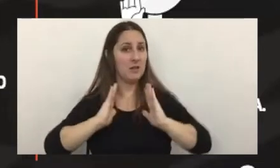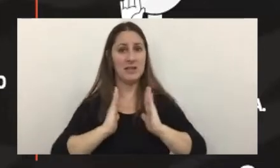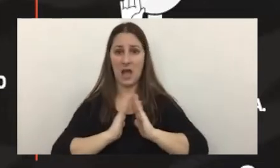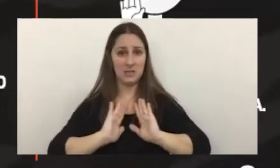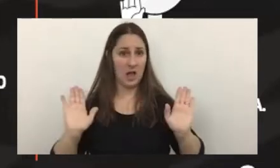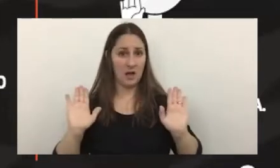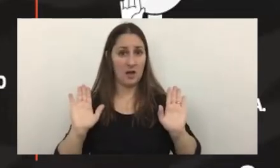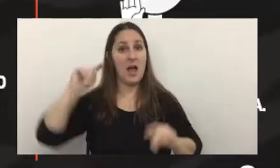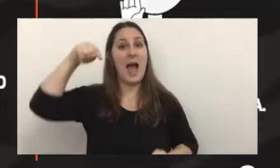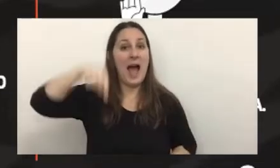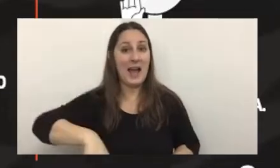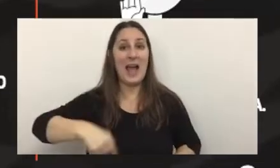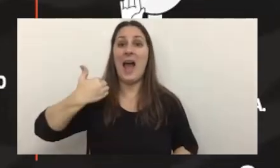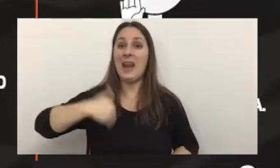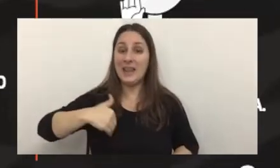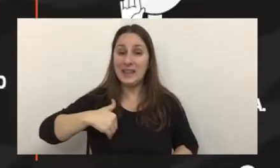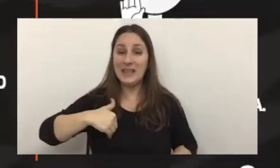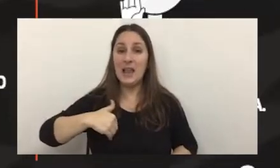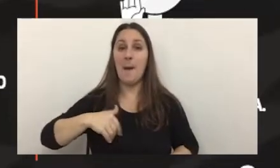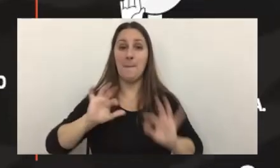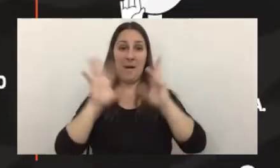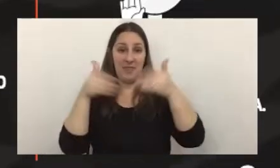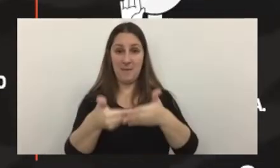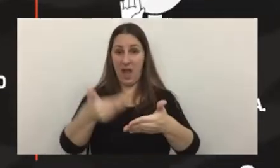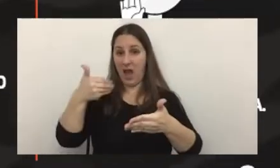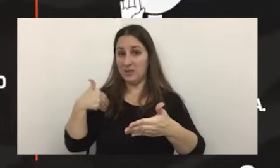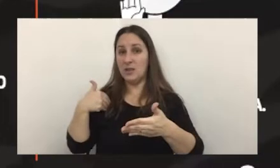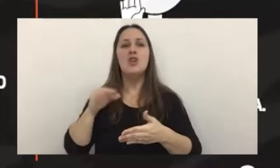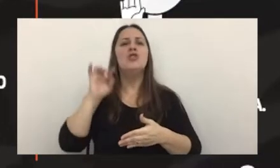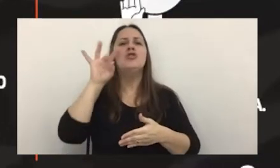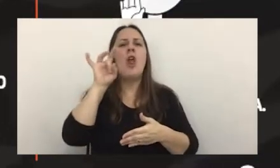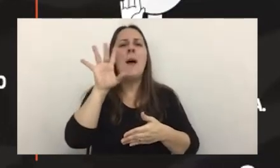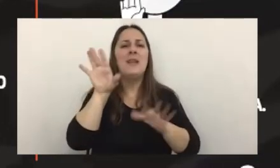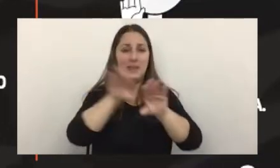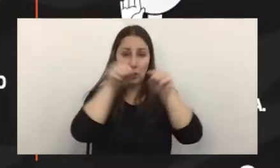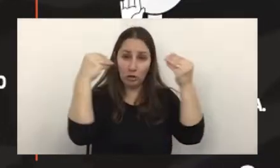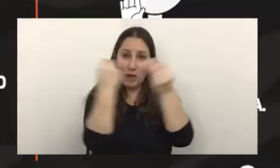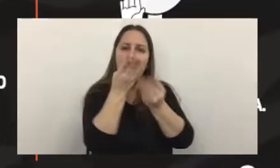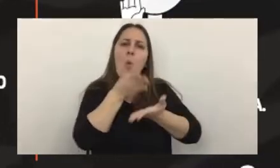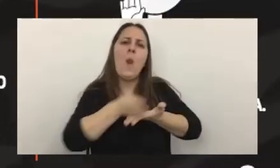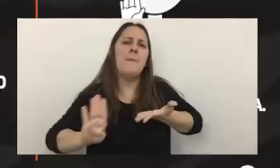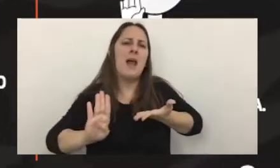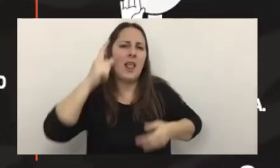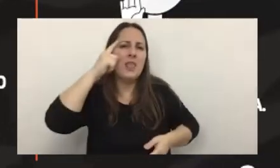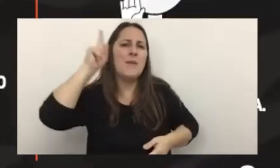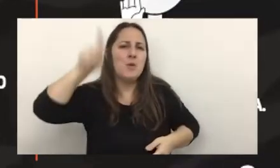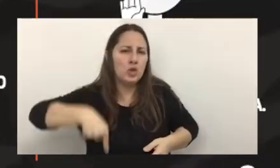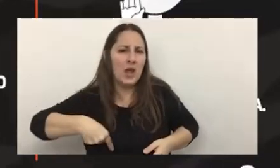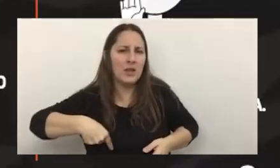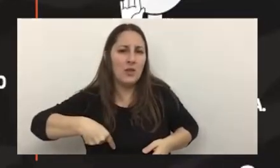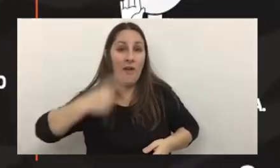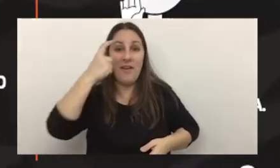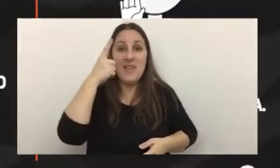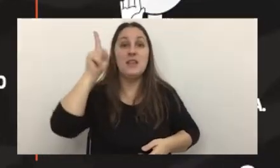en Argentina antes de la pandemia solo el 10% escuchen esto el 10